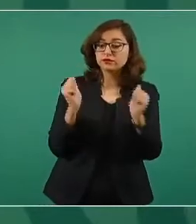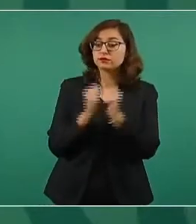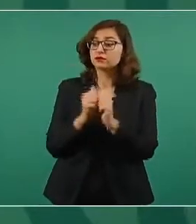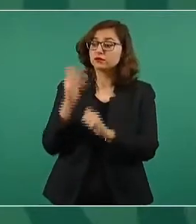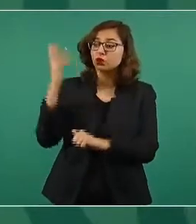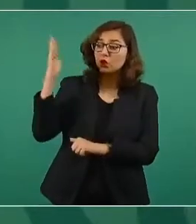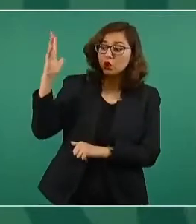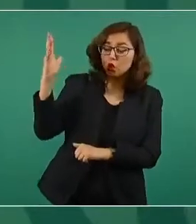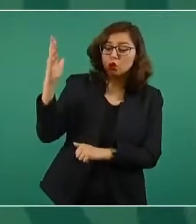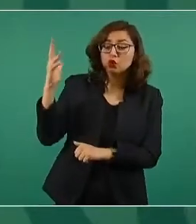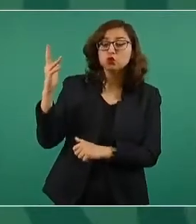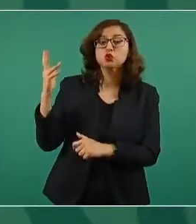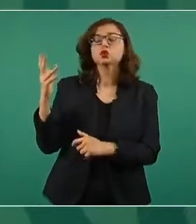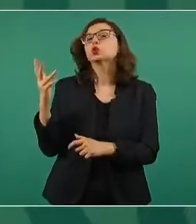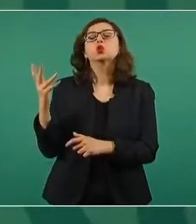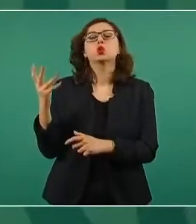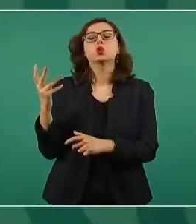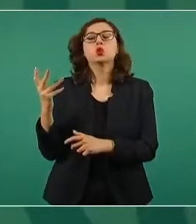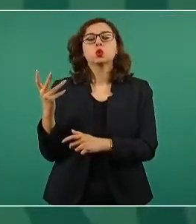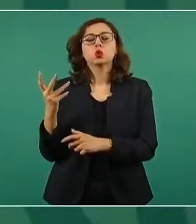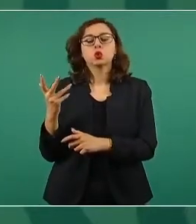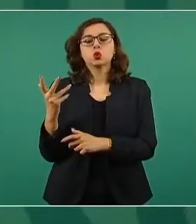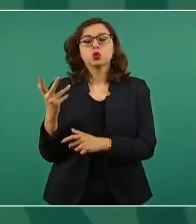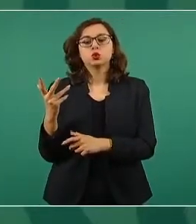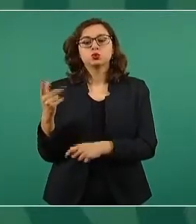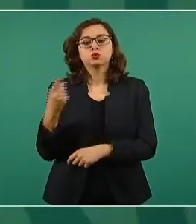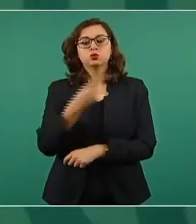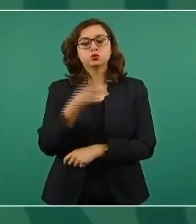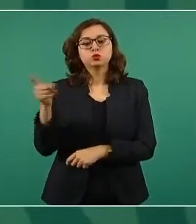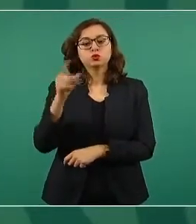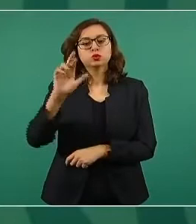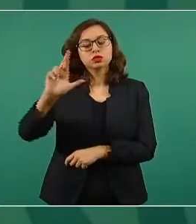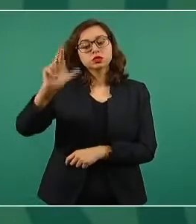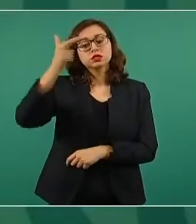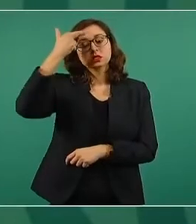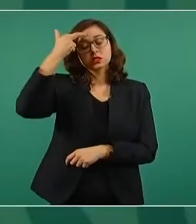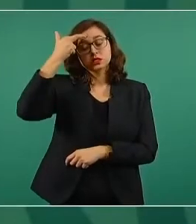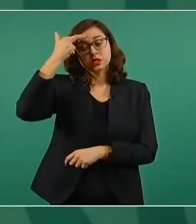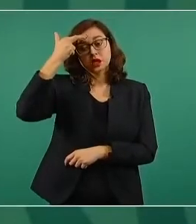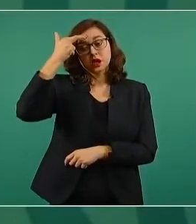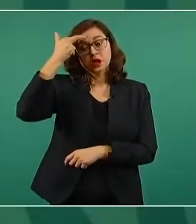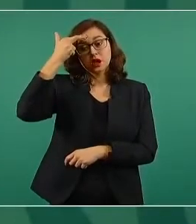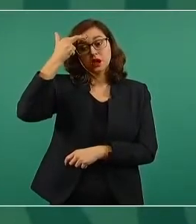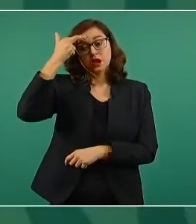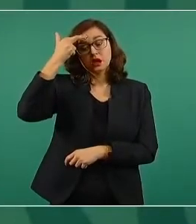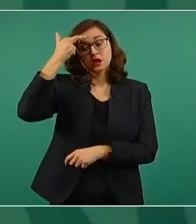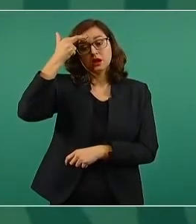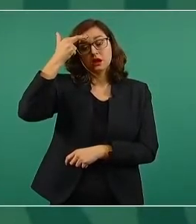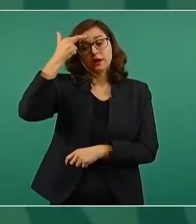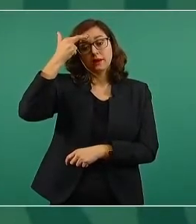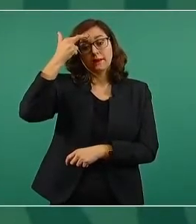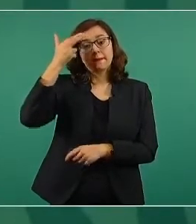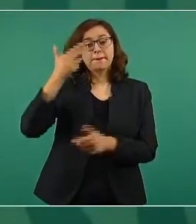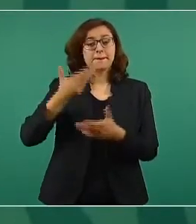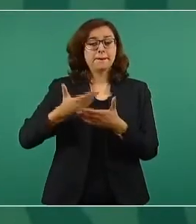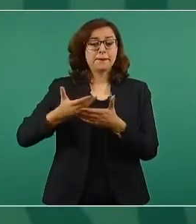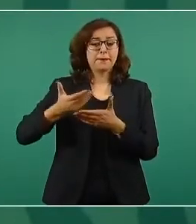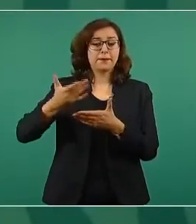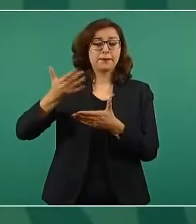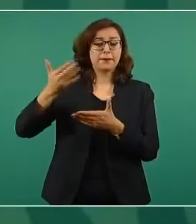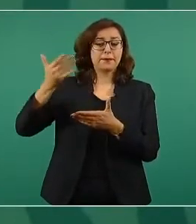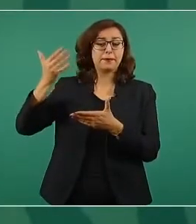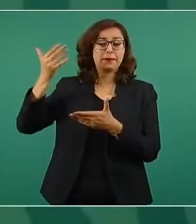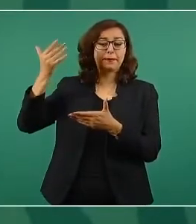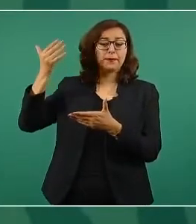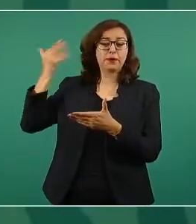cómo exaltaron tanto a